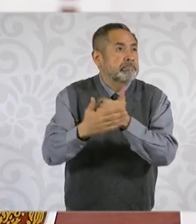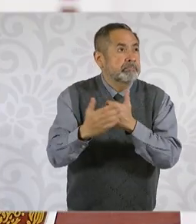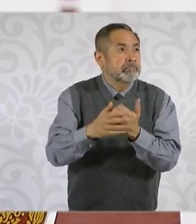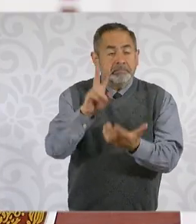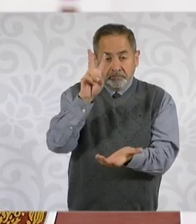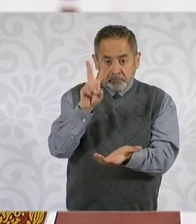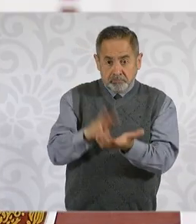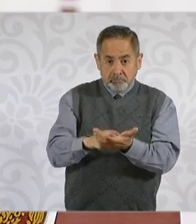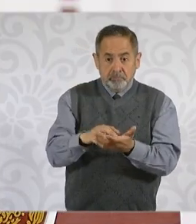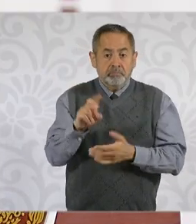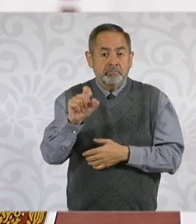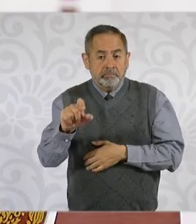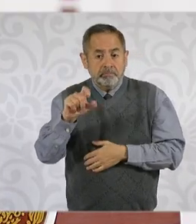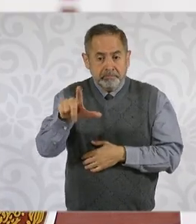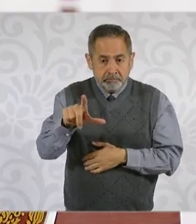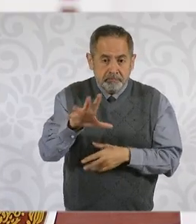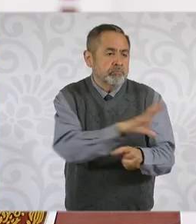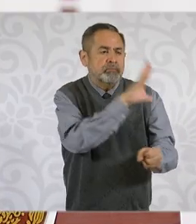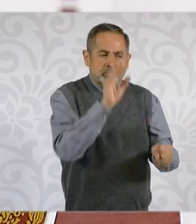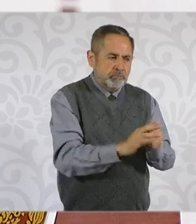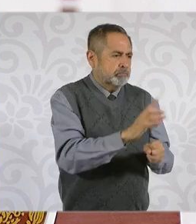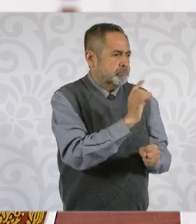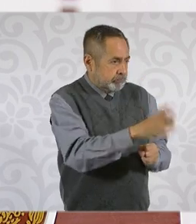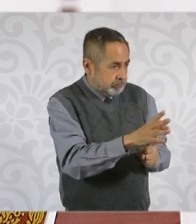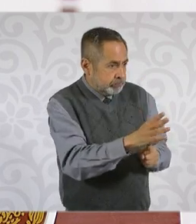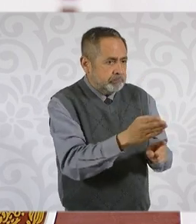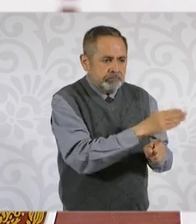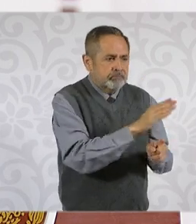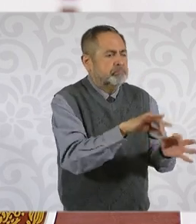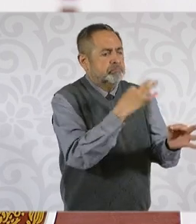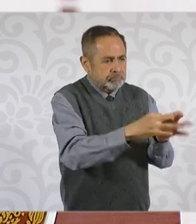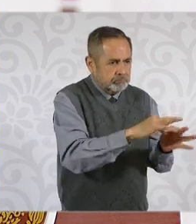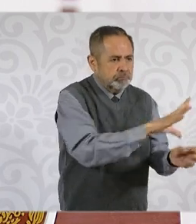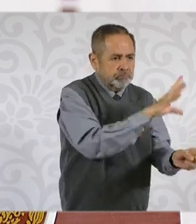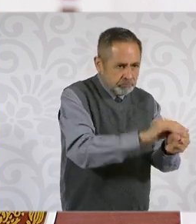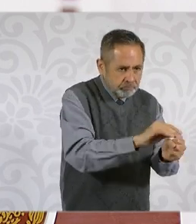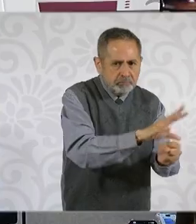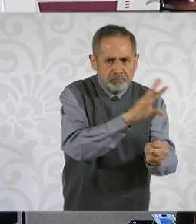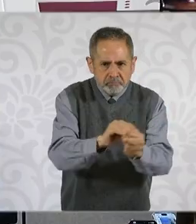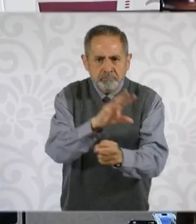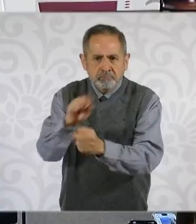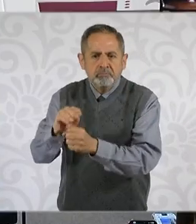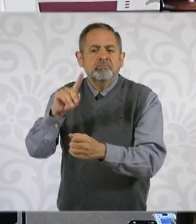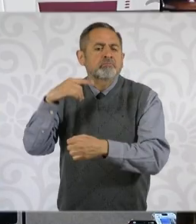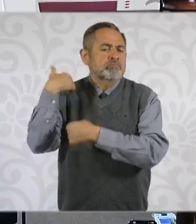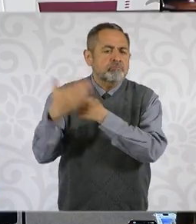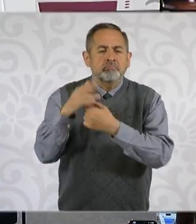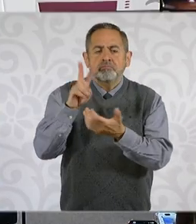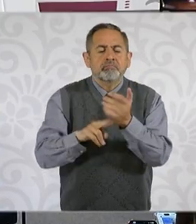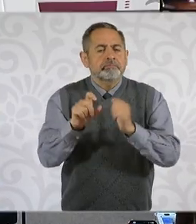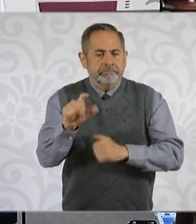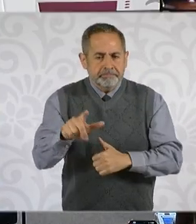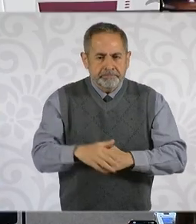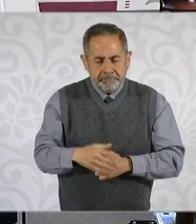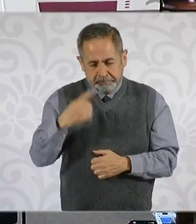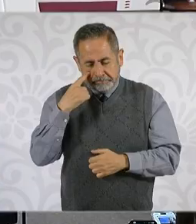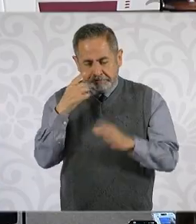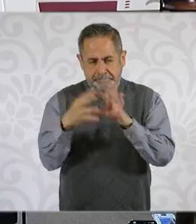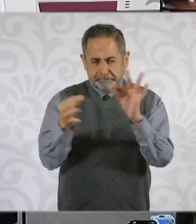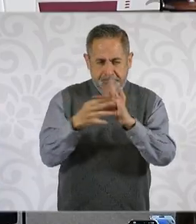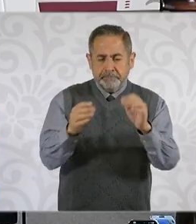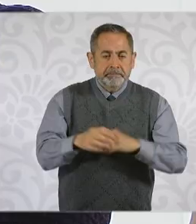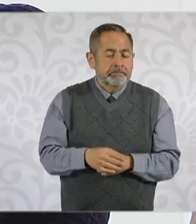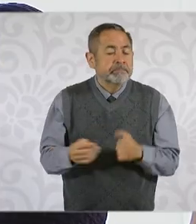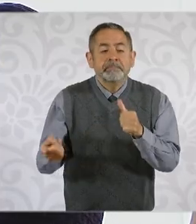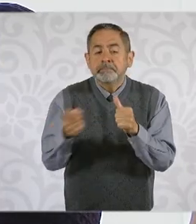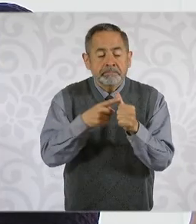2027 conforme a lo siguiente. Uno. Para seleccionar los